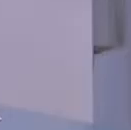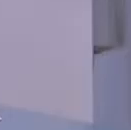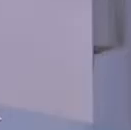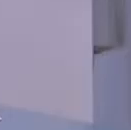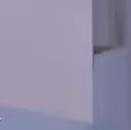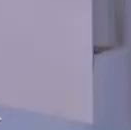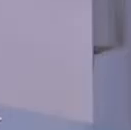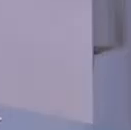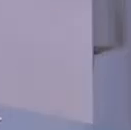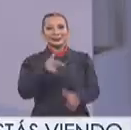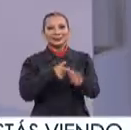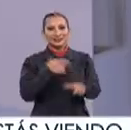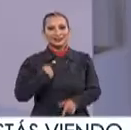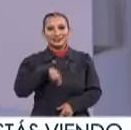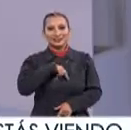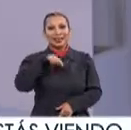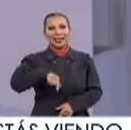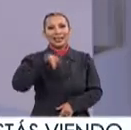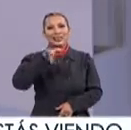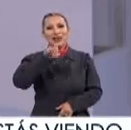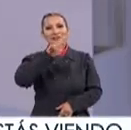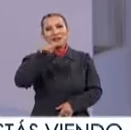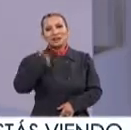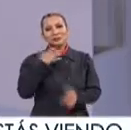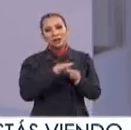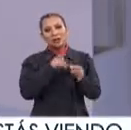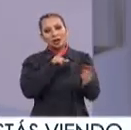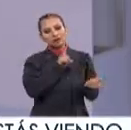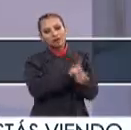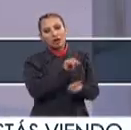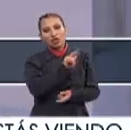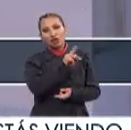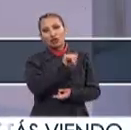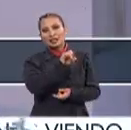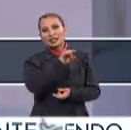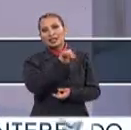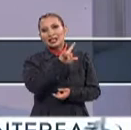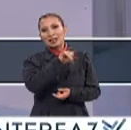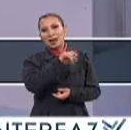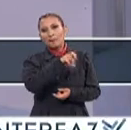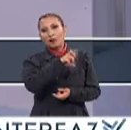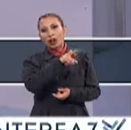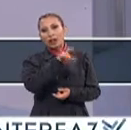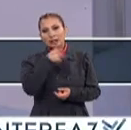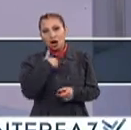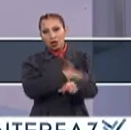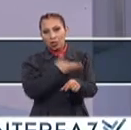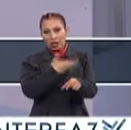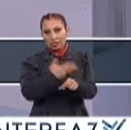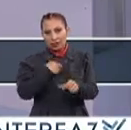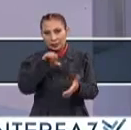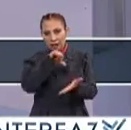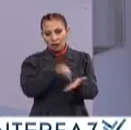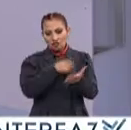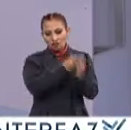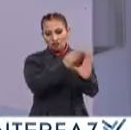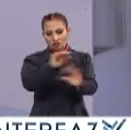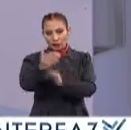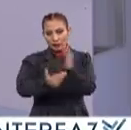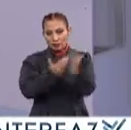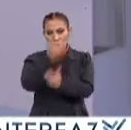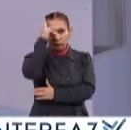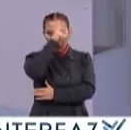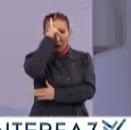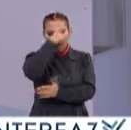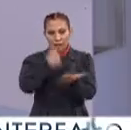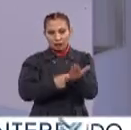Gracias por continuar con nosotros en Interfaz Estamos platicando con la doctora Silvia Morales Chainé Ella es coordinadora de Centros de Formación y Servicios